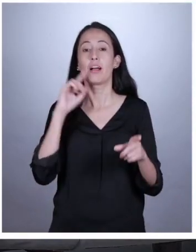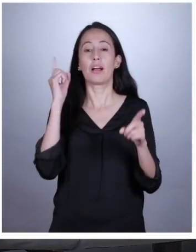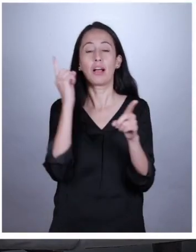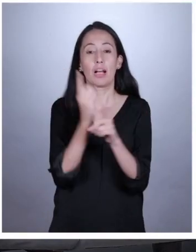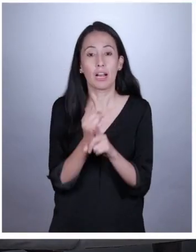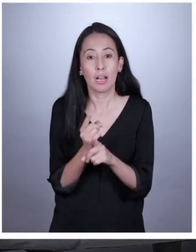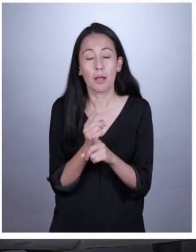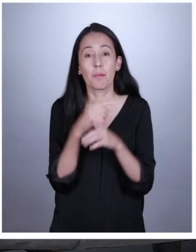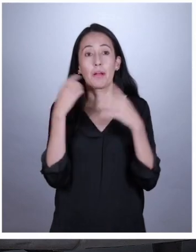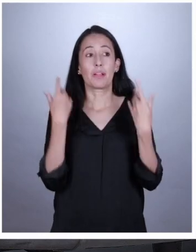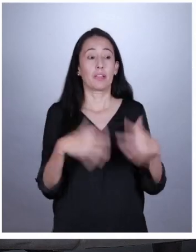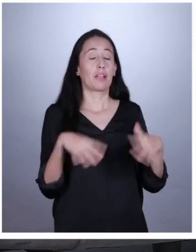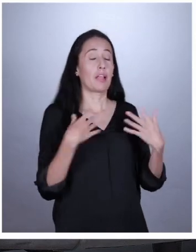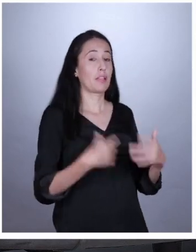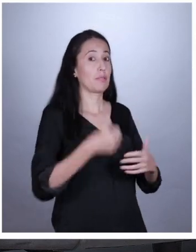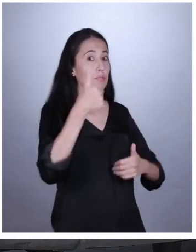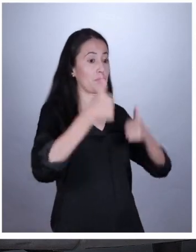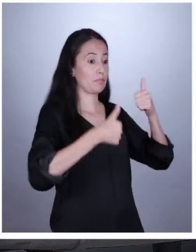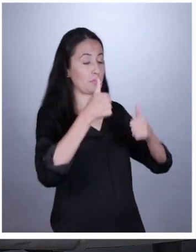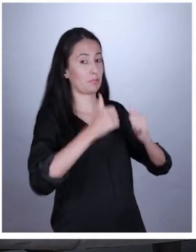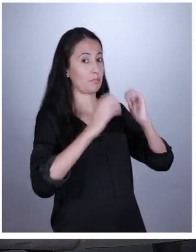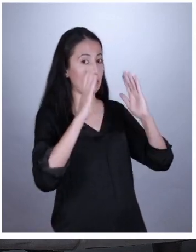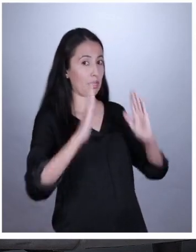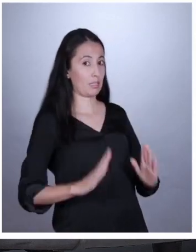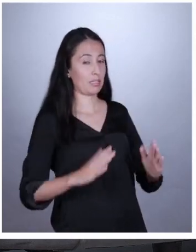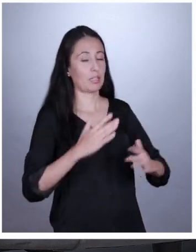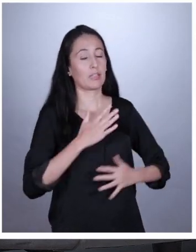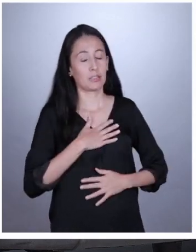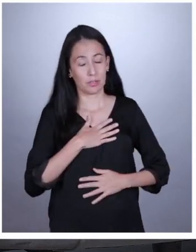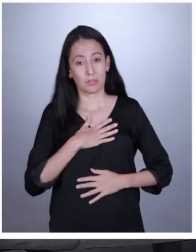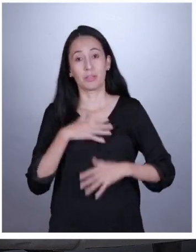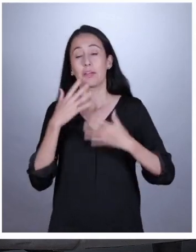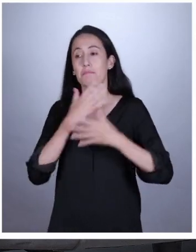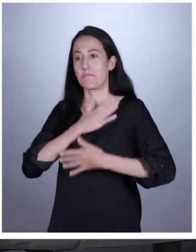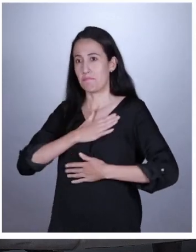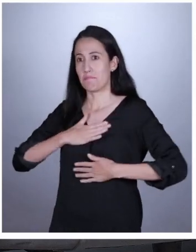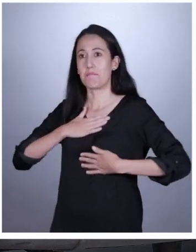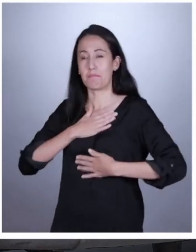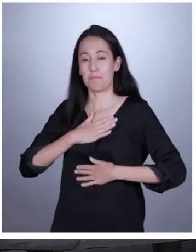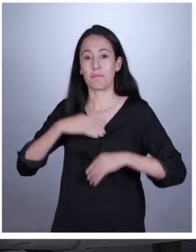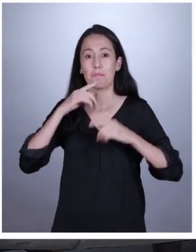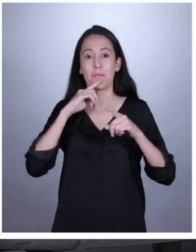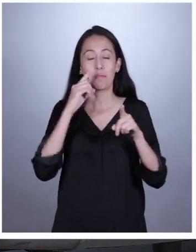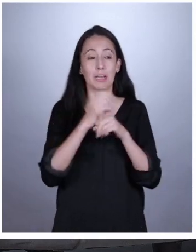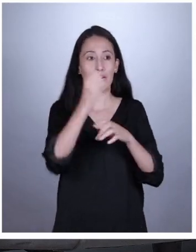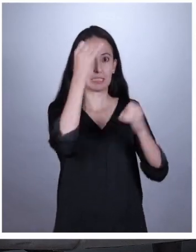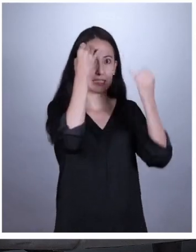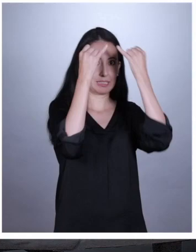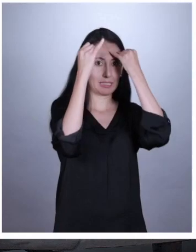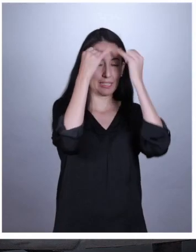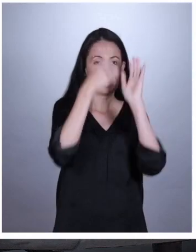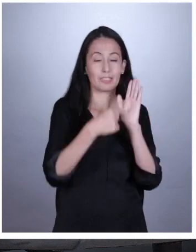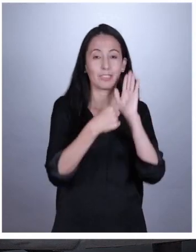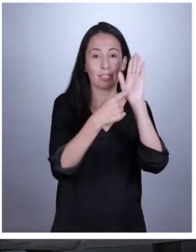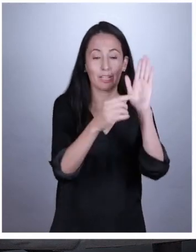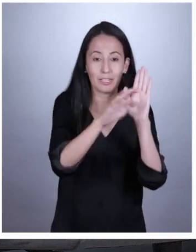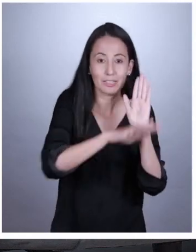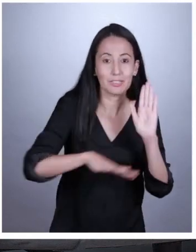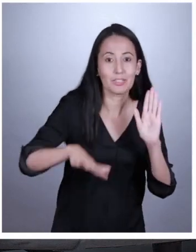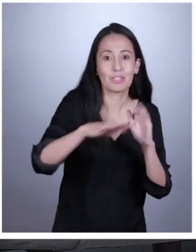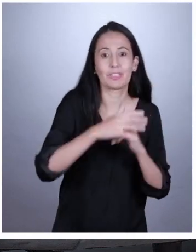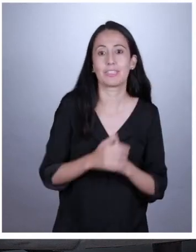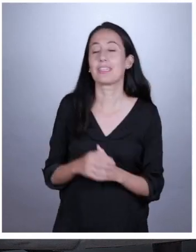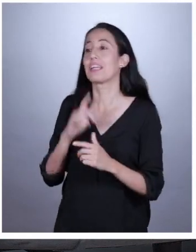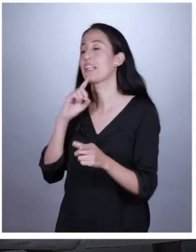La verdad, qué agotador que es ser candidato. Aunque es muy gratificante poder poner tus ideas al